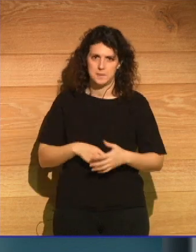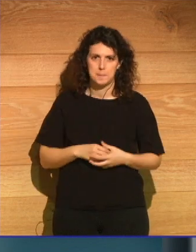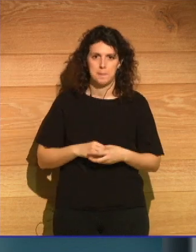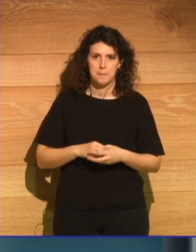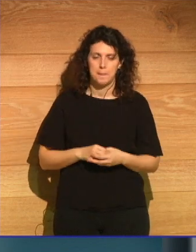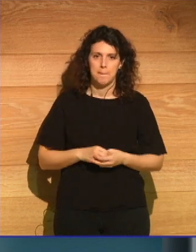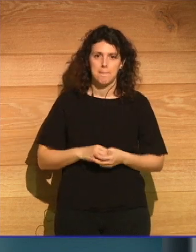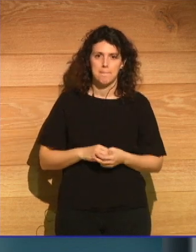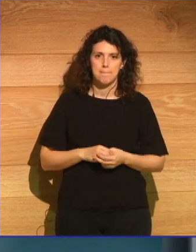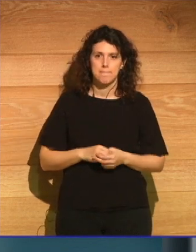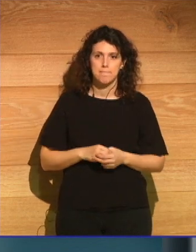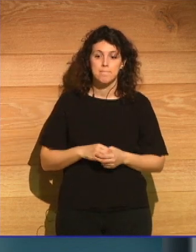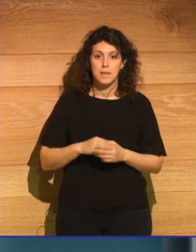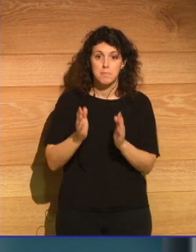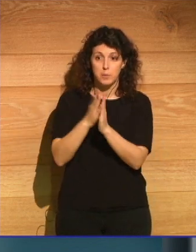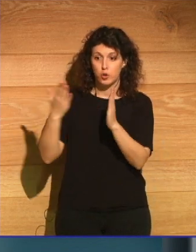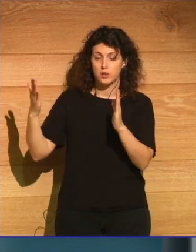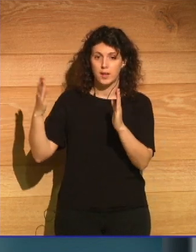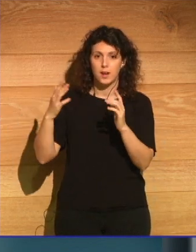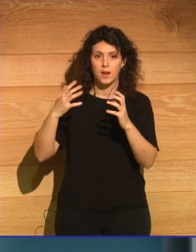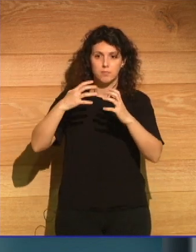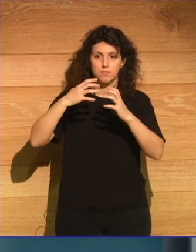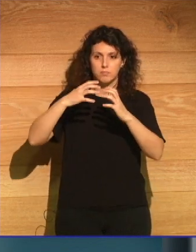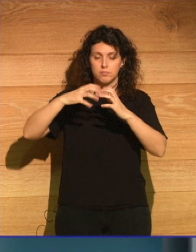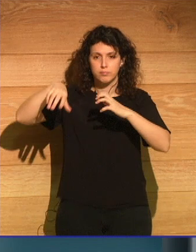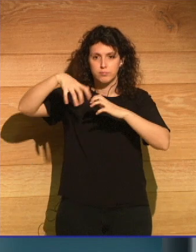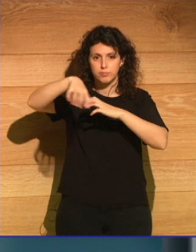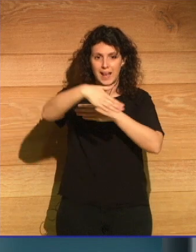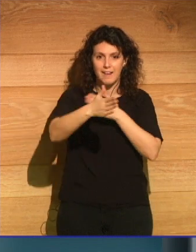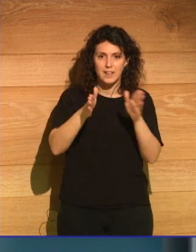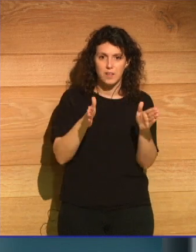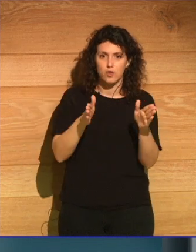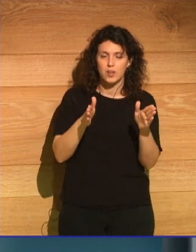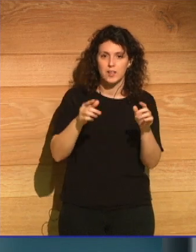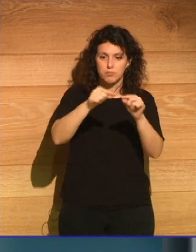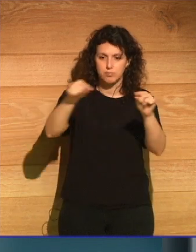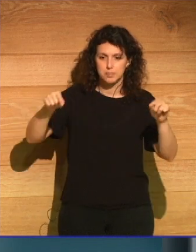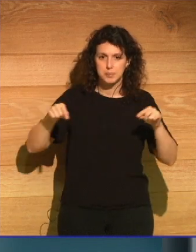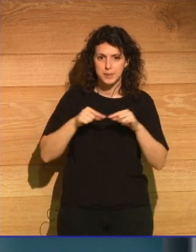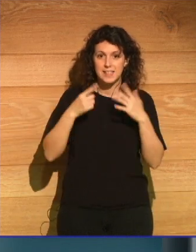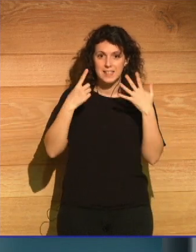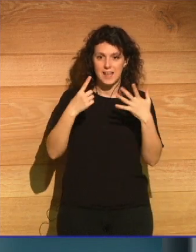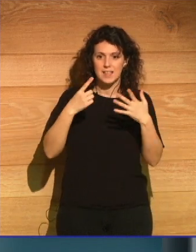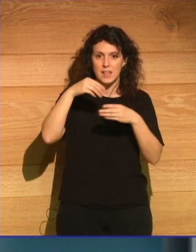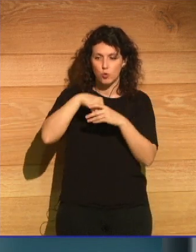y está dividida en habitaciones hexagonales cubiertas de libros.